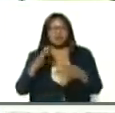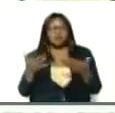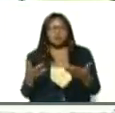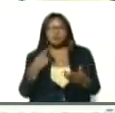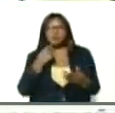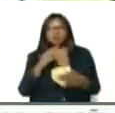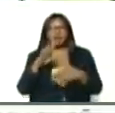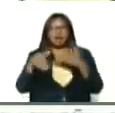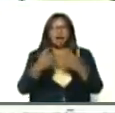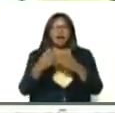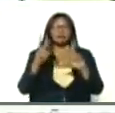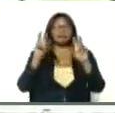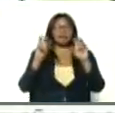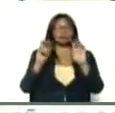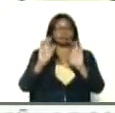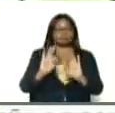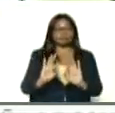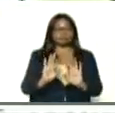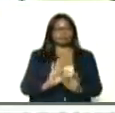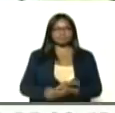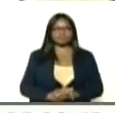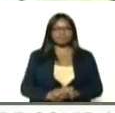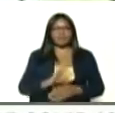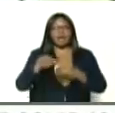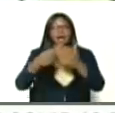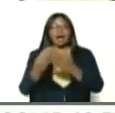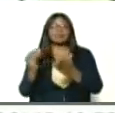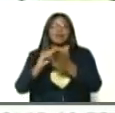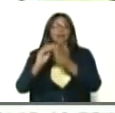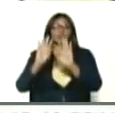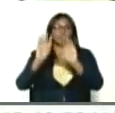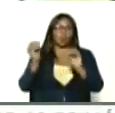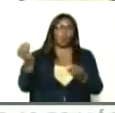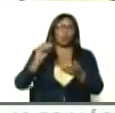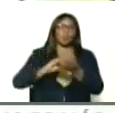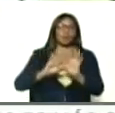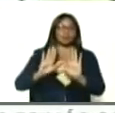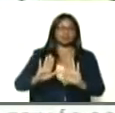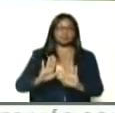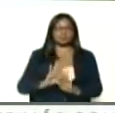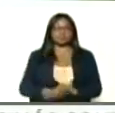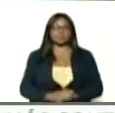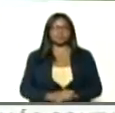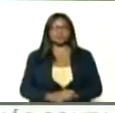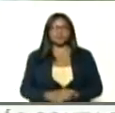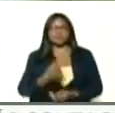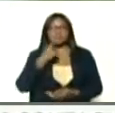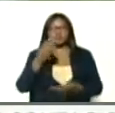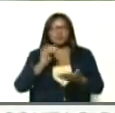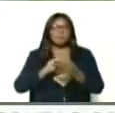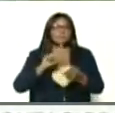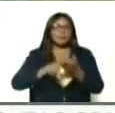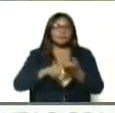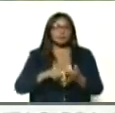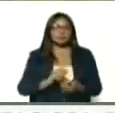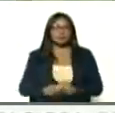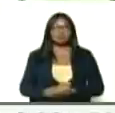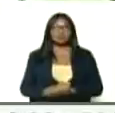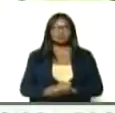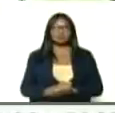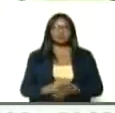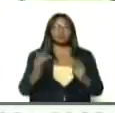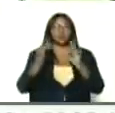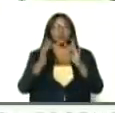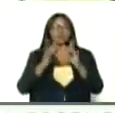hasta nuevo aviso, hasta nuevo aviso, como dice Silvia, bueno, vámonos directo, un